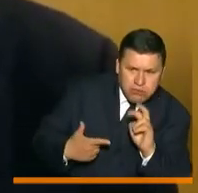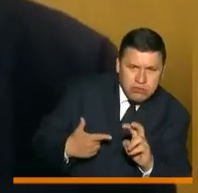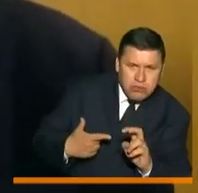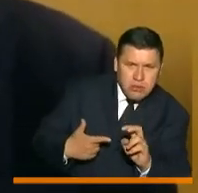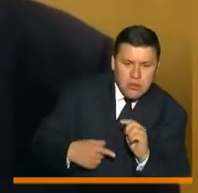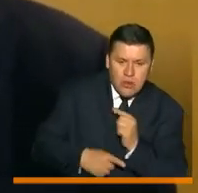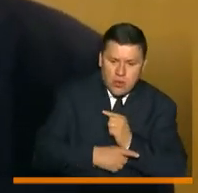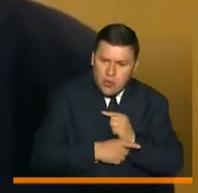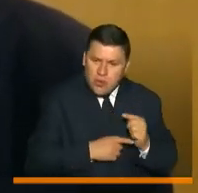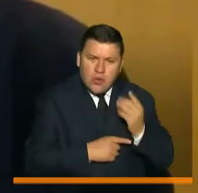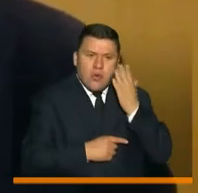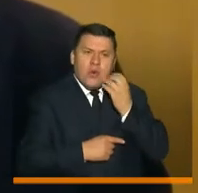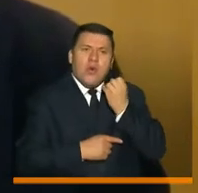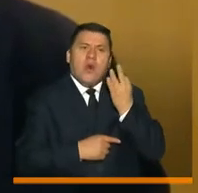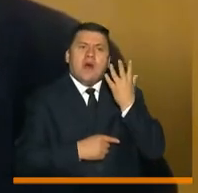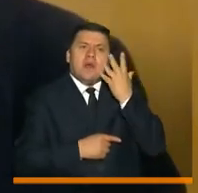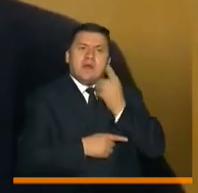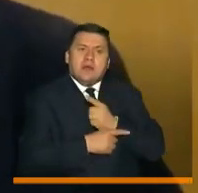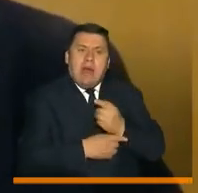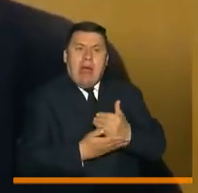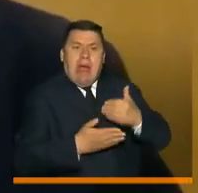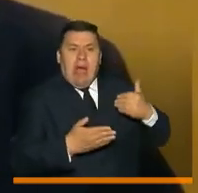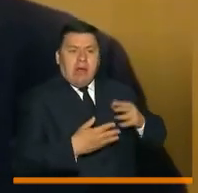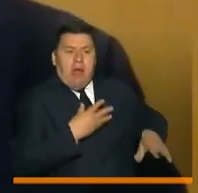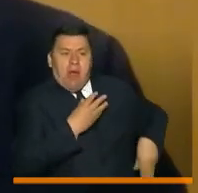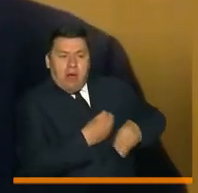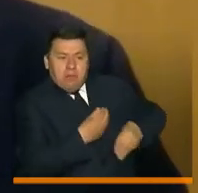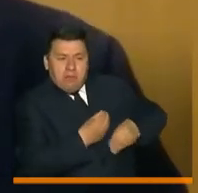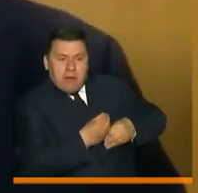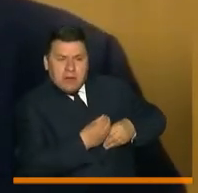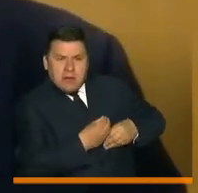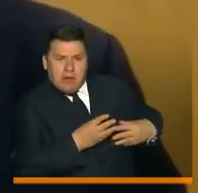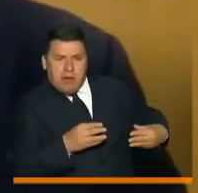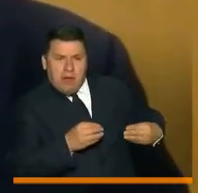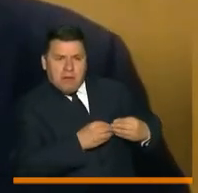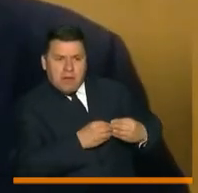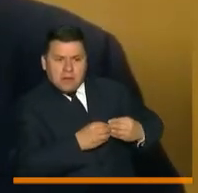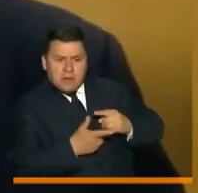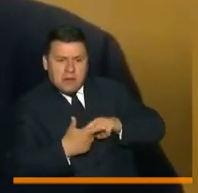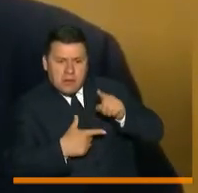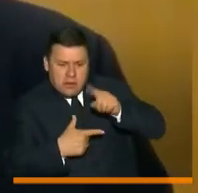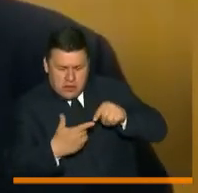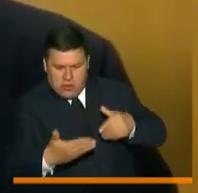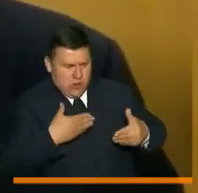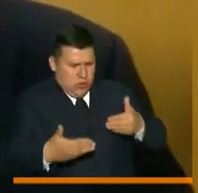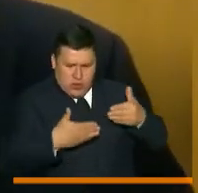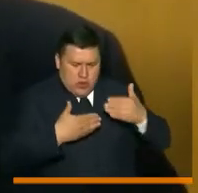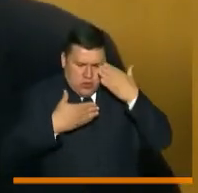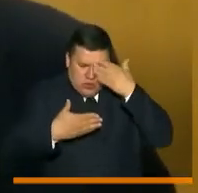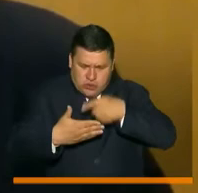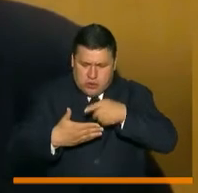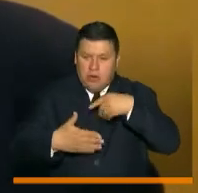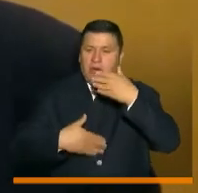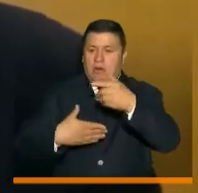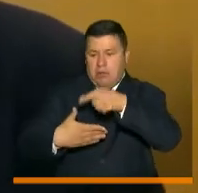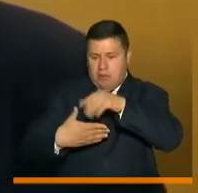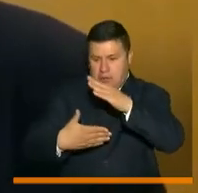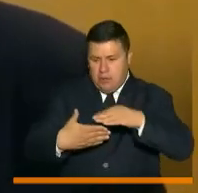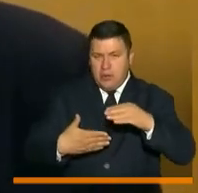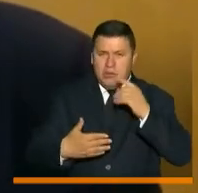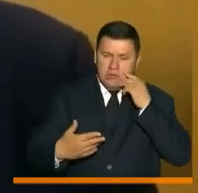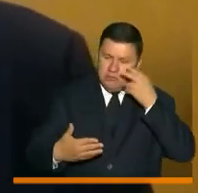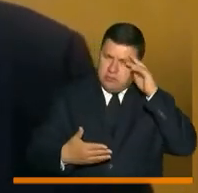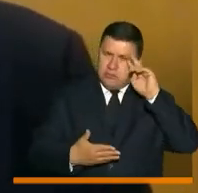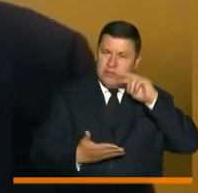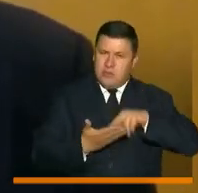última semana, del último día o los acumulados. Eso hace una diferencia fundamental. Uno podría hacer la analogía